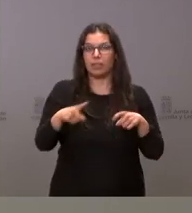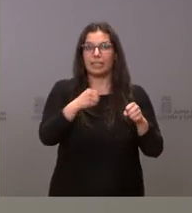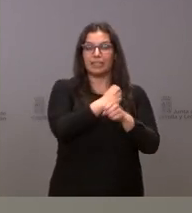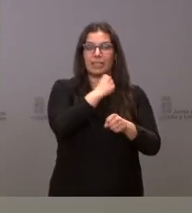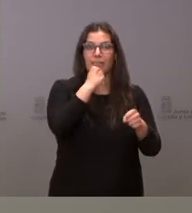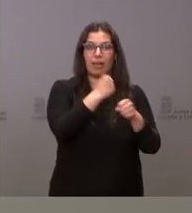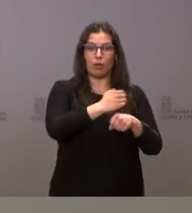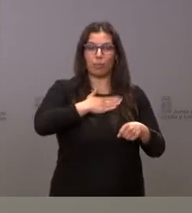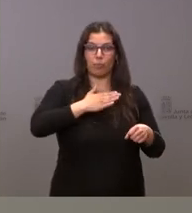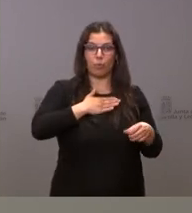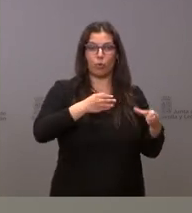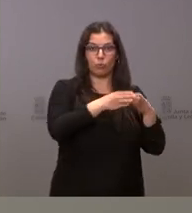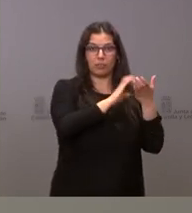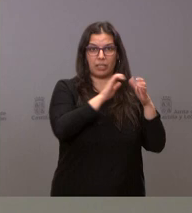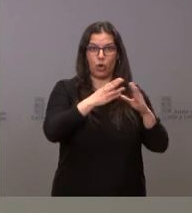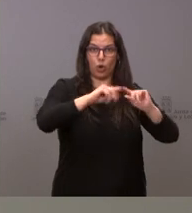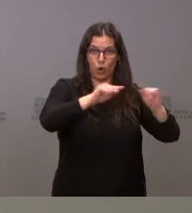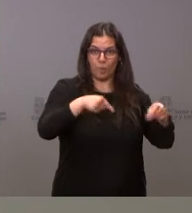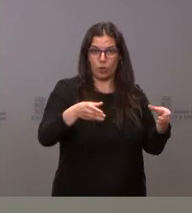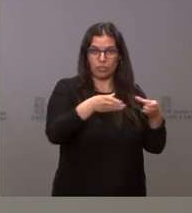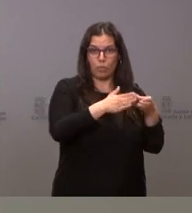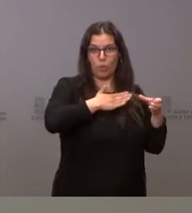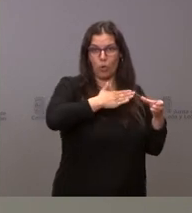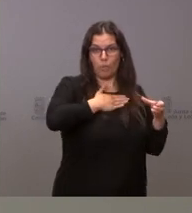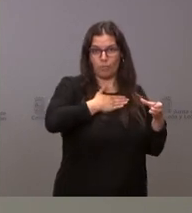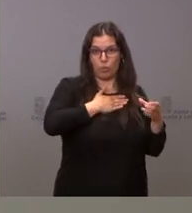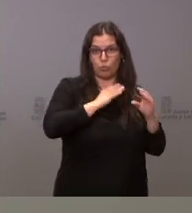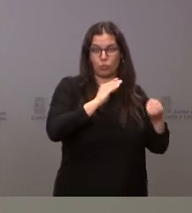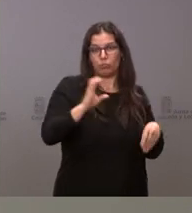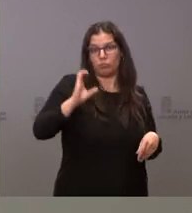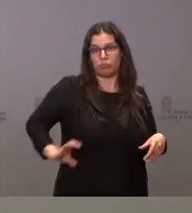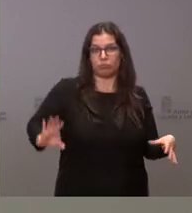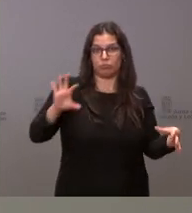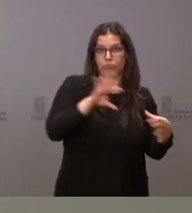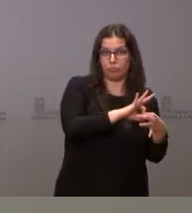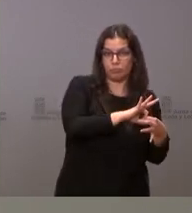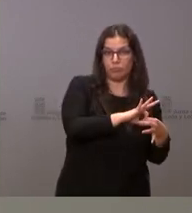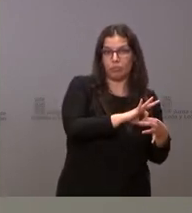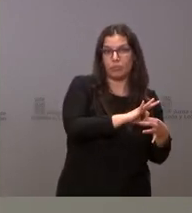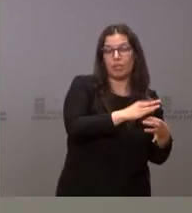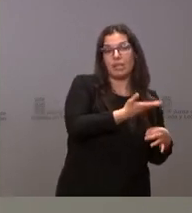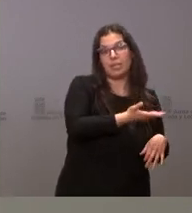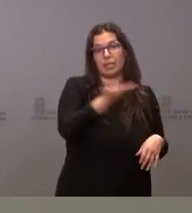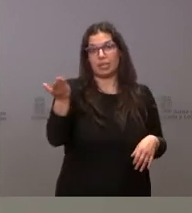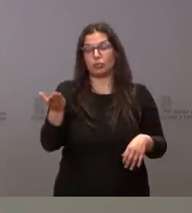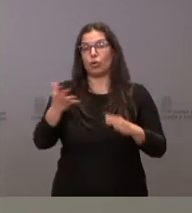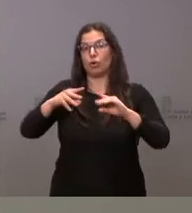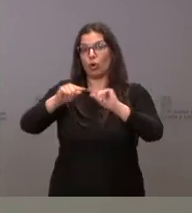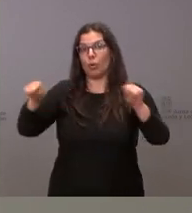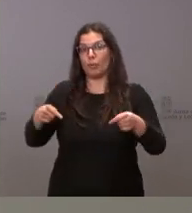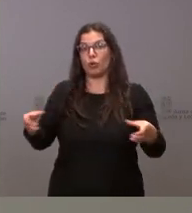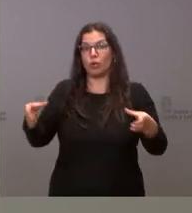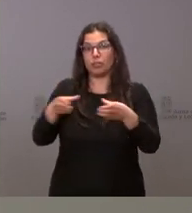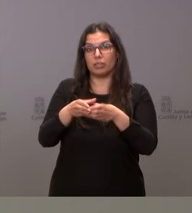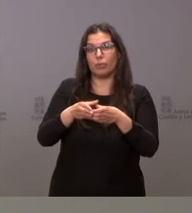este caso, de la Junta de Castilla, aunque tienen su propio convenio colectivo y, por tanto, se les retribuirá en virtud de su convenio colectivo al convenio colectivo que puedan tener en el